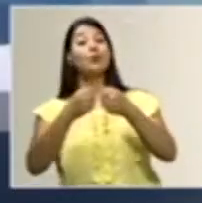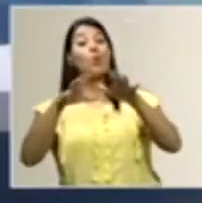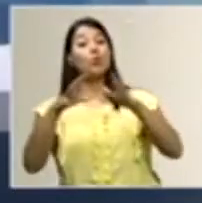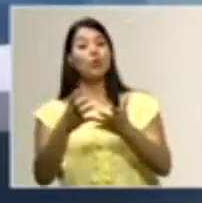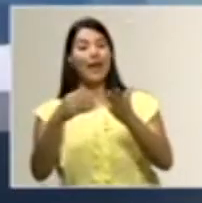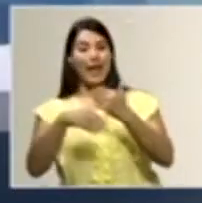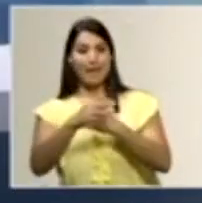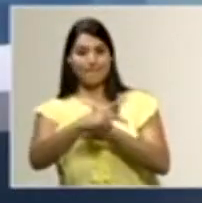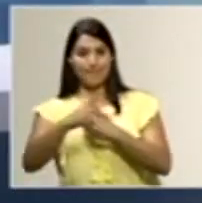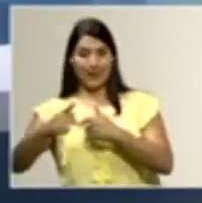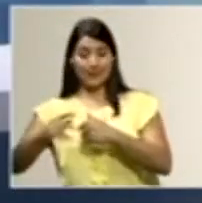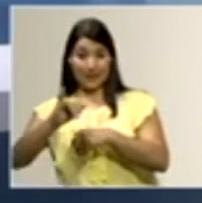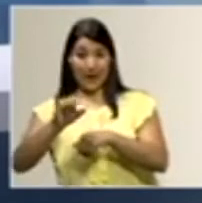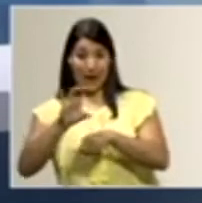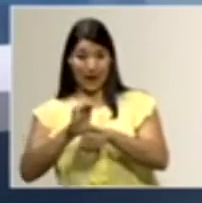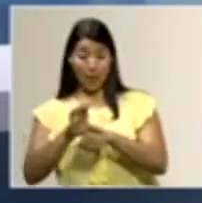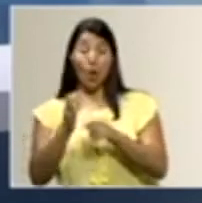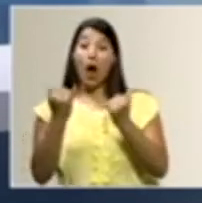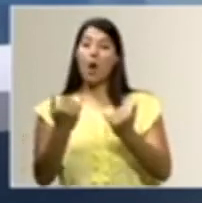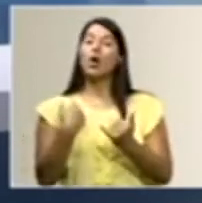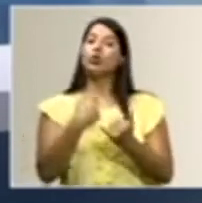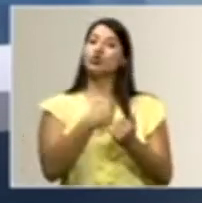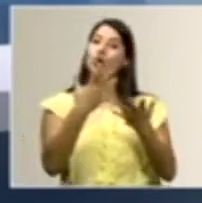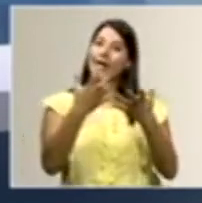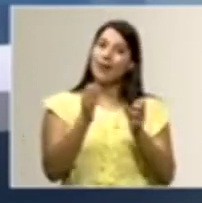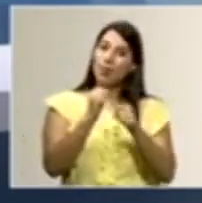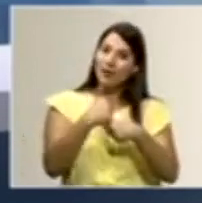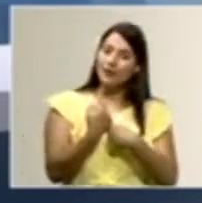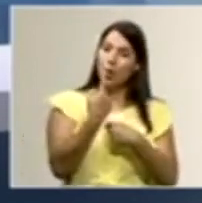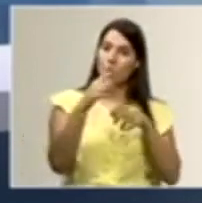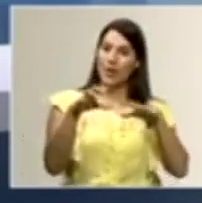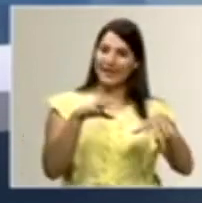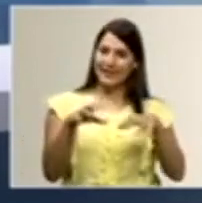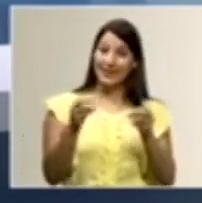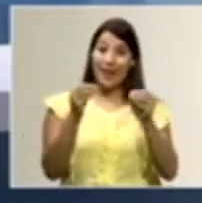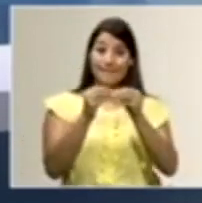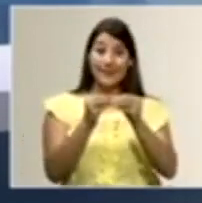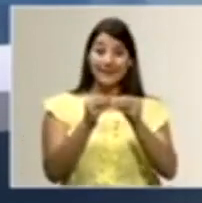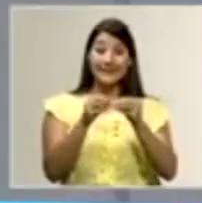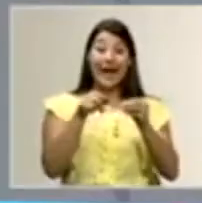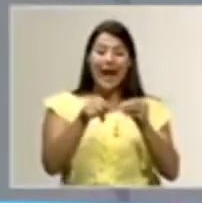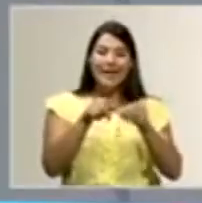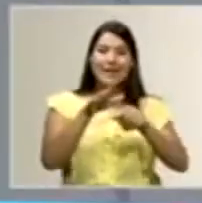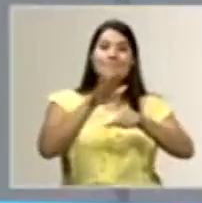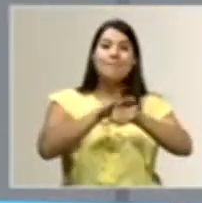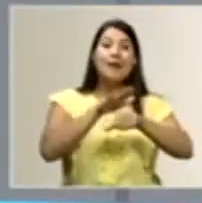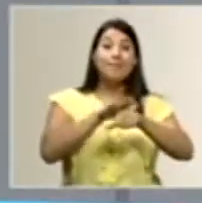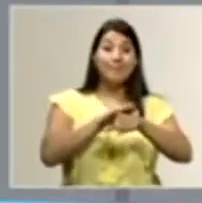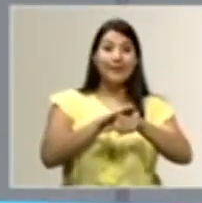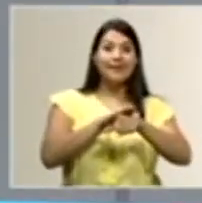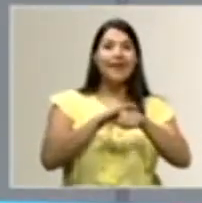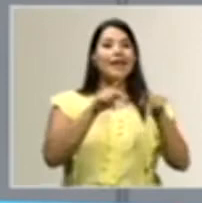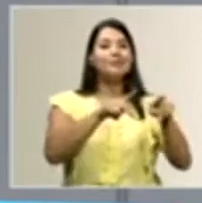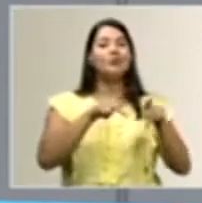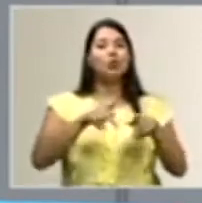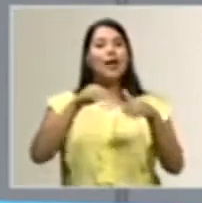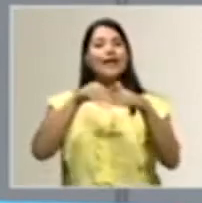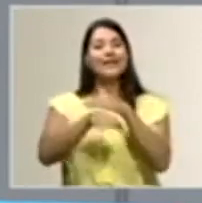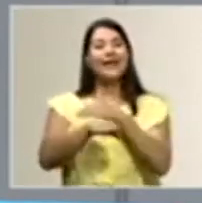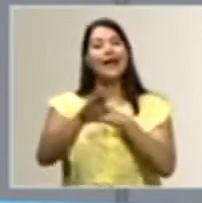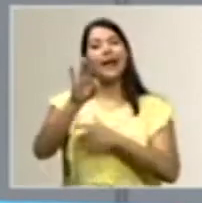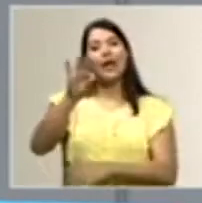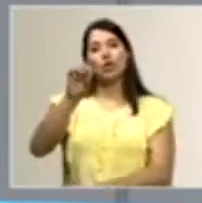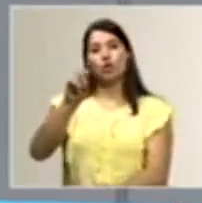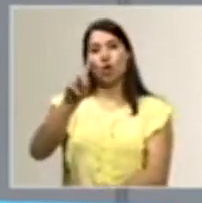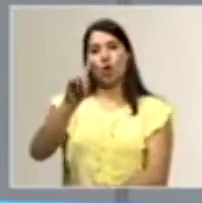la idea es poder traer un evento que es clasificatorio para Tokio 2020, o sea, que va a entrar dentro del ciclo olímpico. Vamos a tener